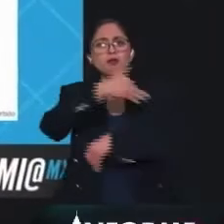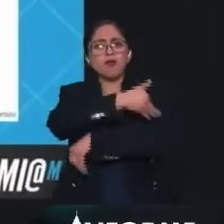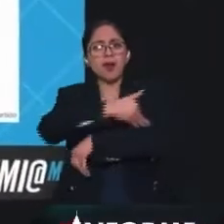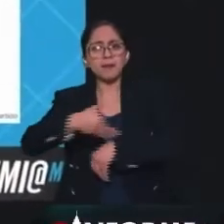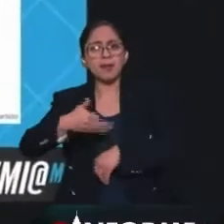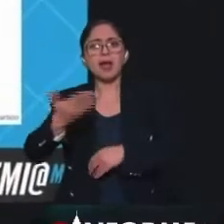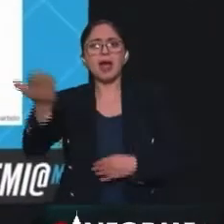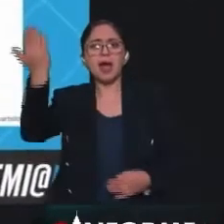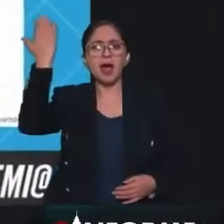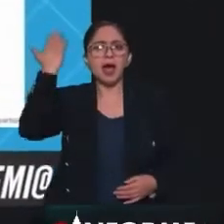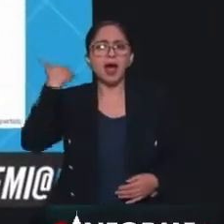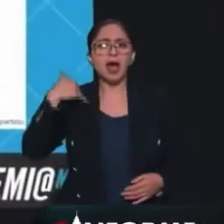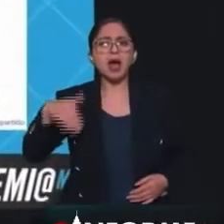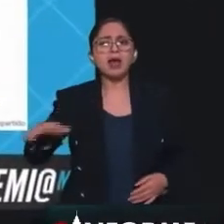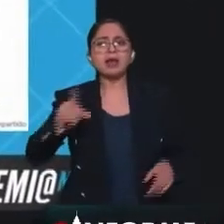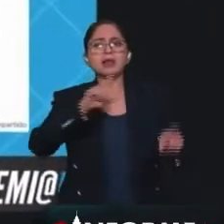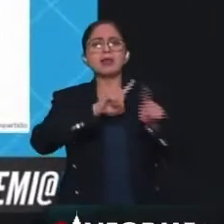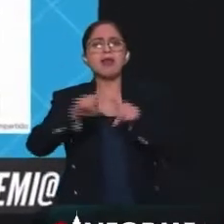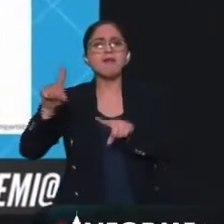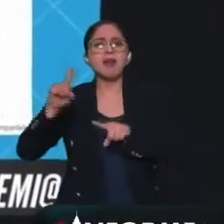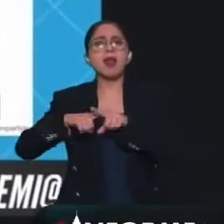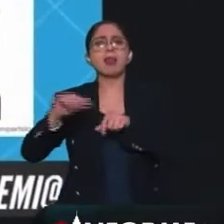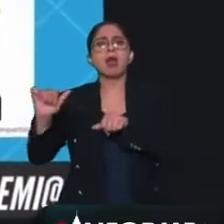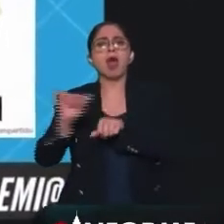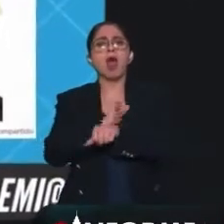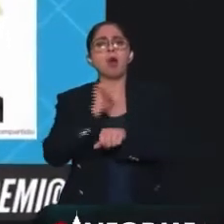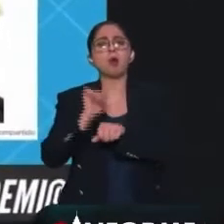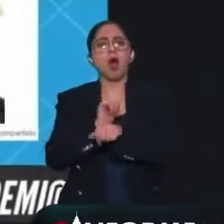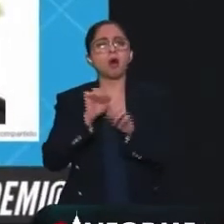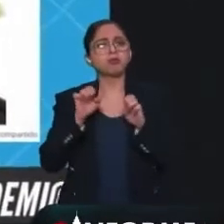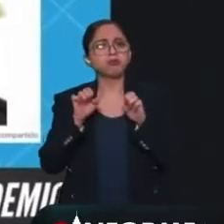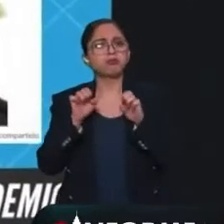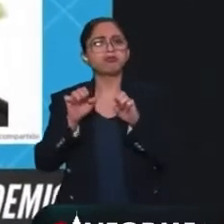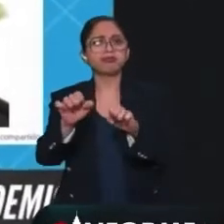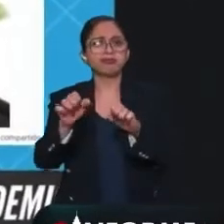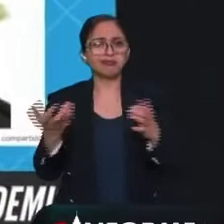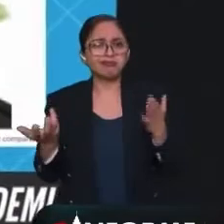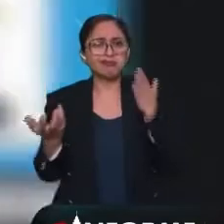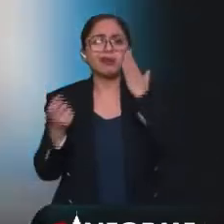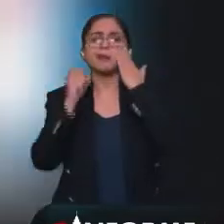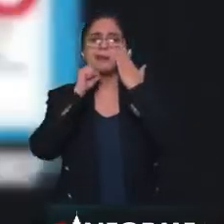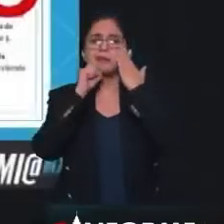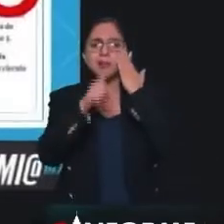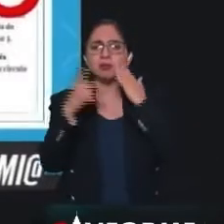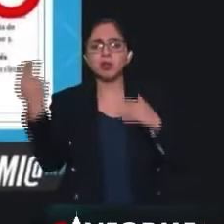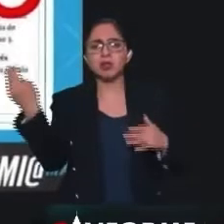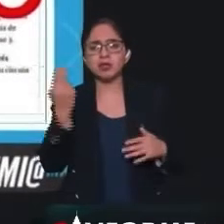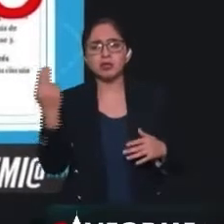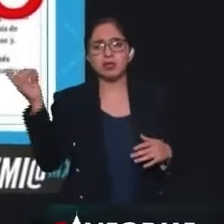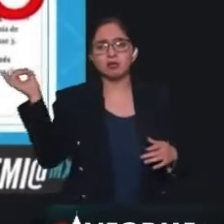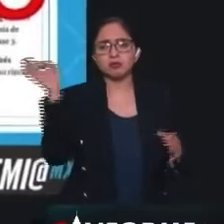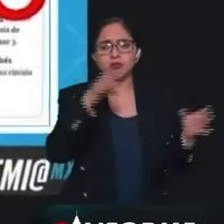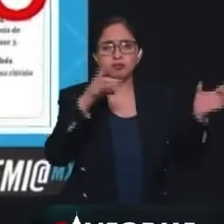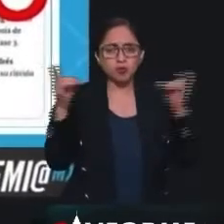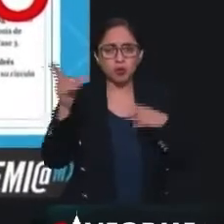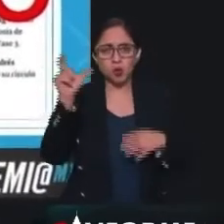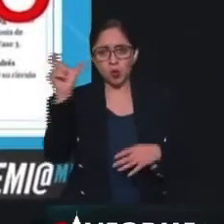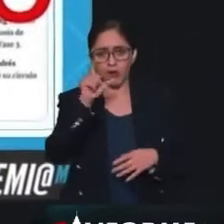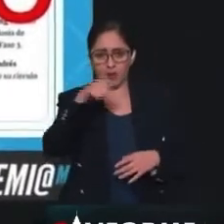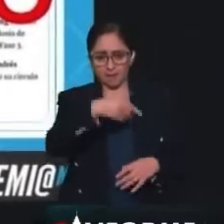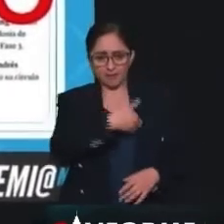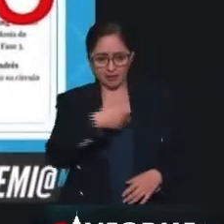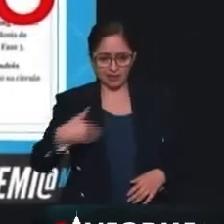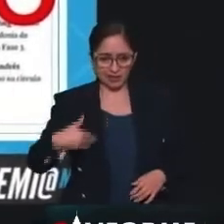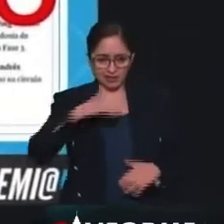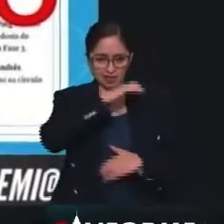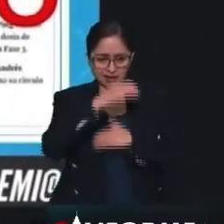automóviles de lujo. Y también ha habido intentos de poner narrativas sobre la reelección del presidente,